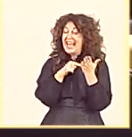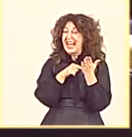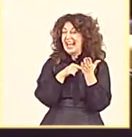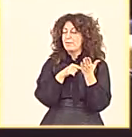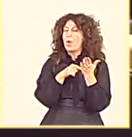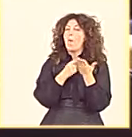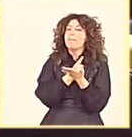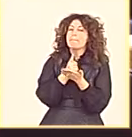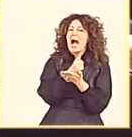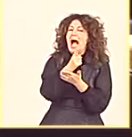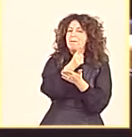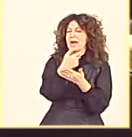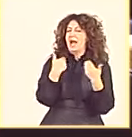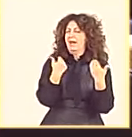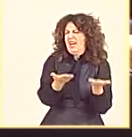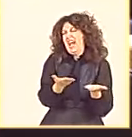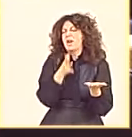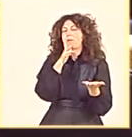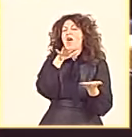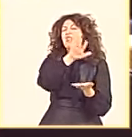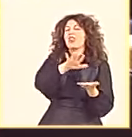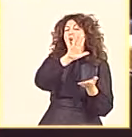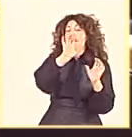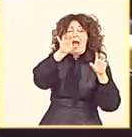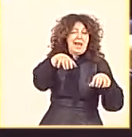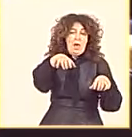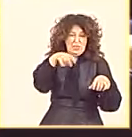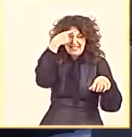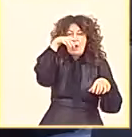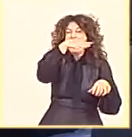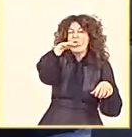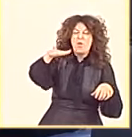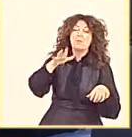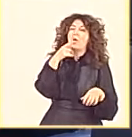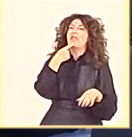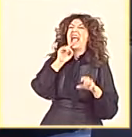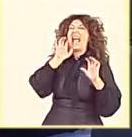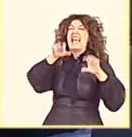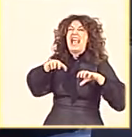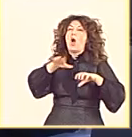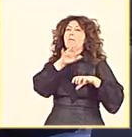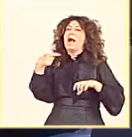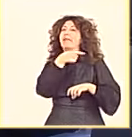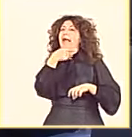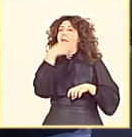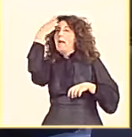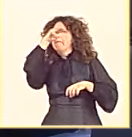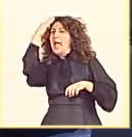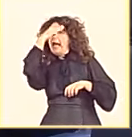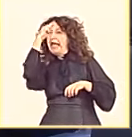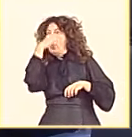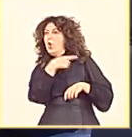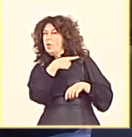para que usted vea dónde está la provincia de León, porque parece que los que le escriben los papelitos han hablado de León en México y no León en España. Estamos hablando de